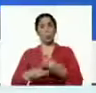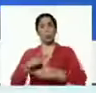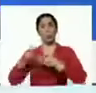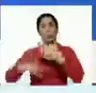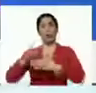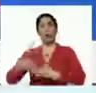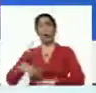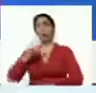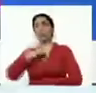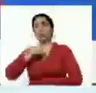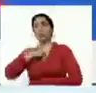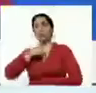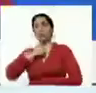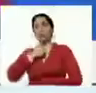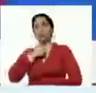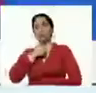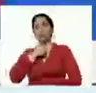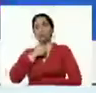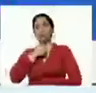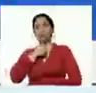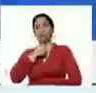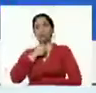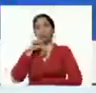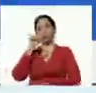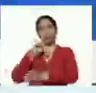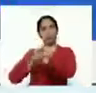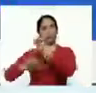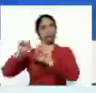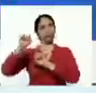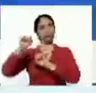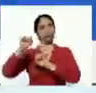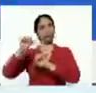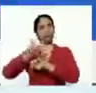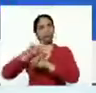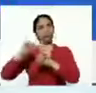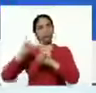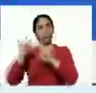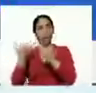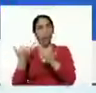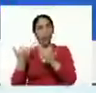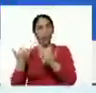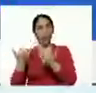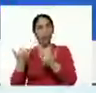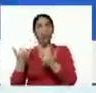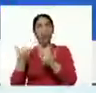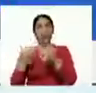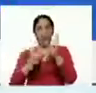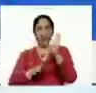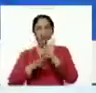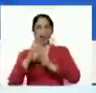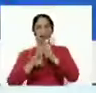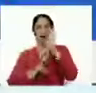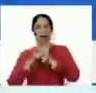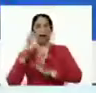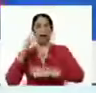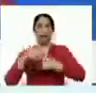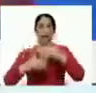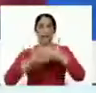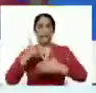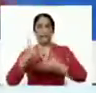de resistencia, de contraofensiva, y ha llegado el momento del avance, del avance, del avance,